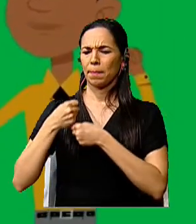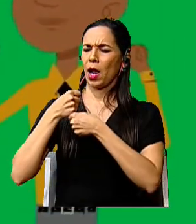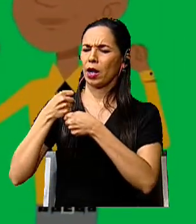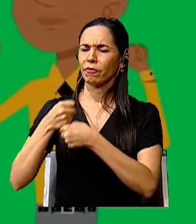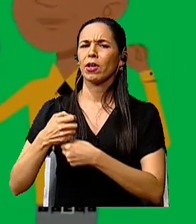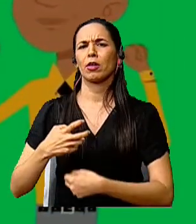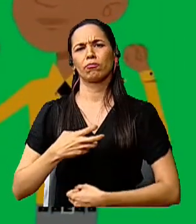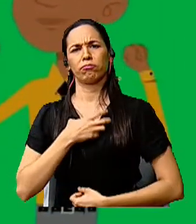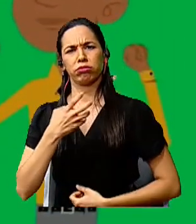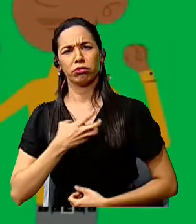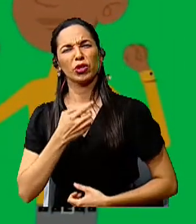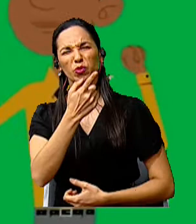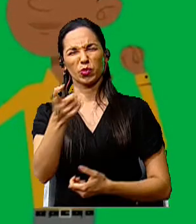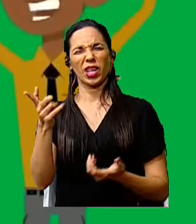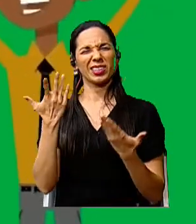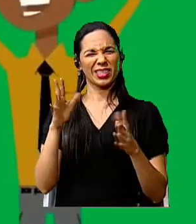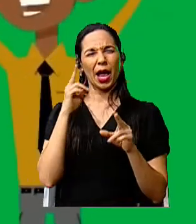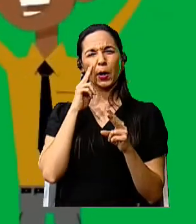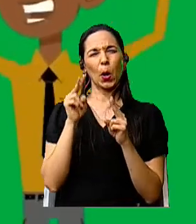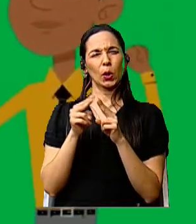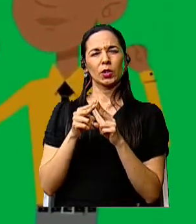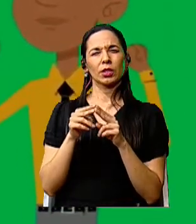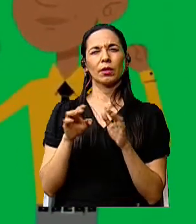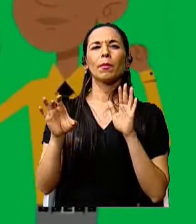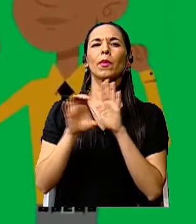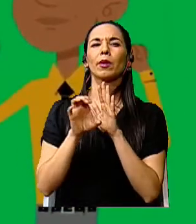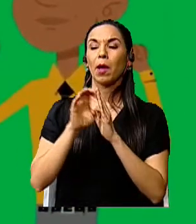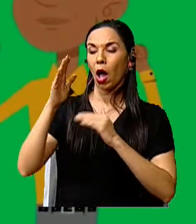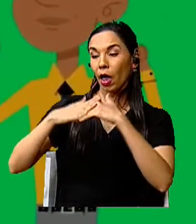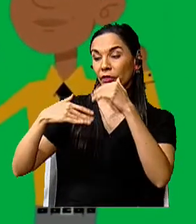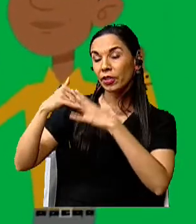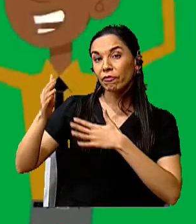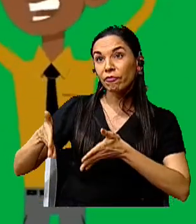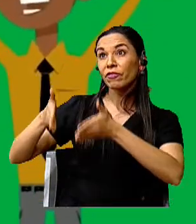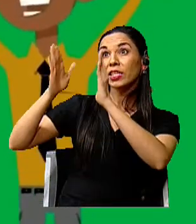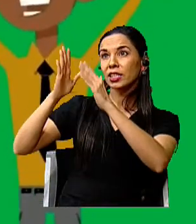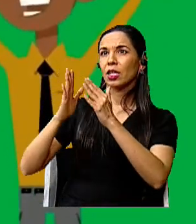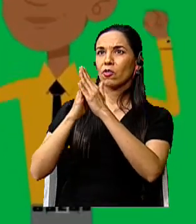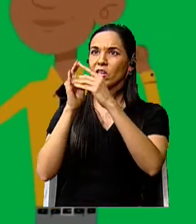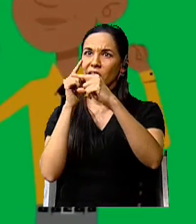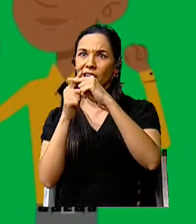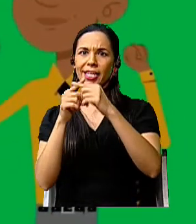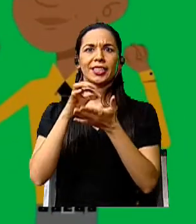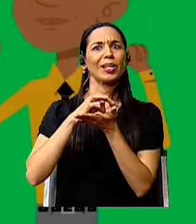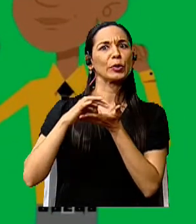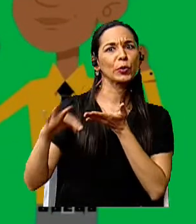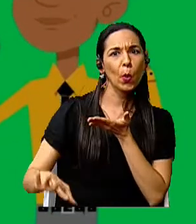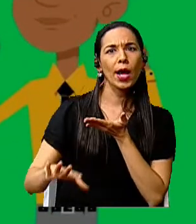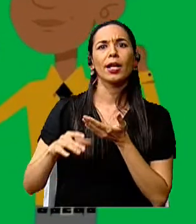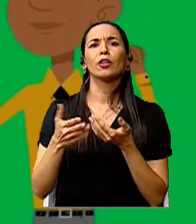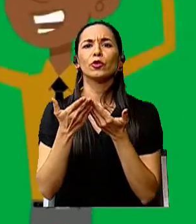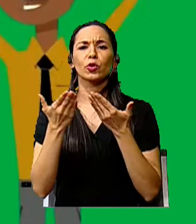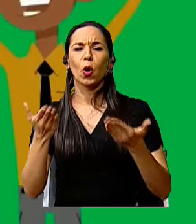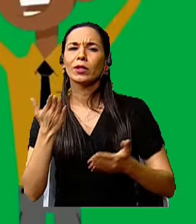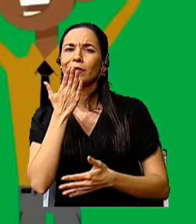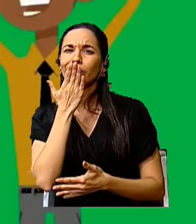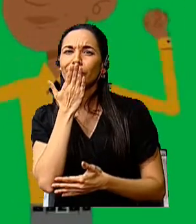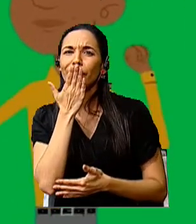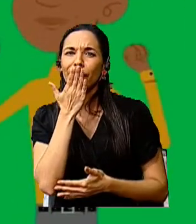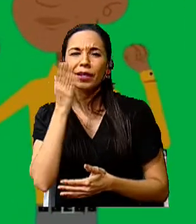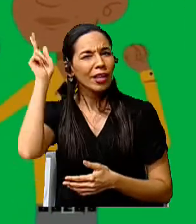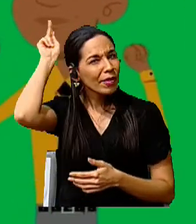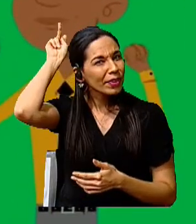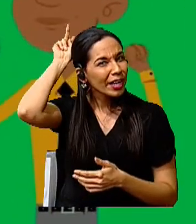que seguro tú conoces, como son los edificios, iglesias, escuelas, objetos indígenas,